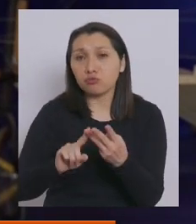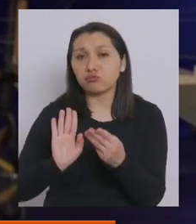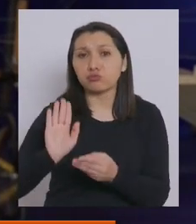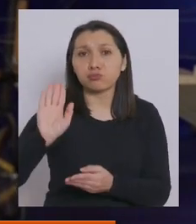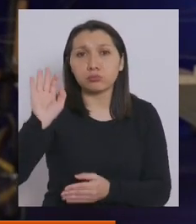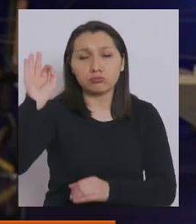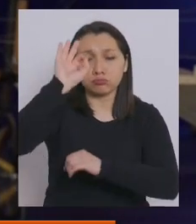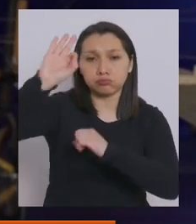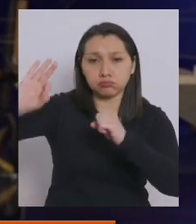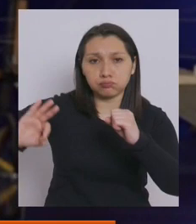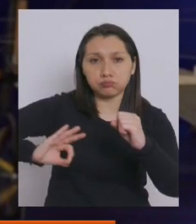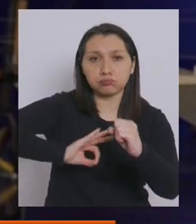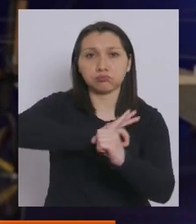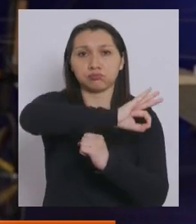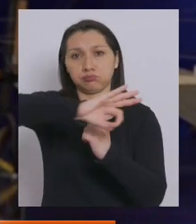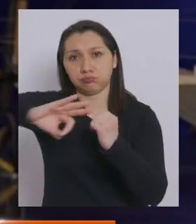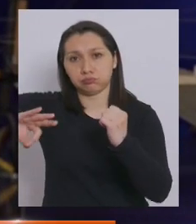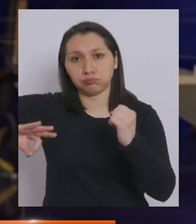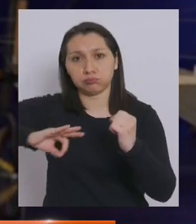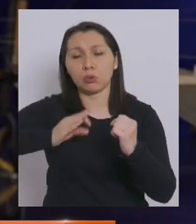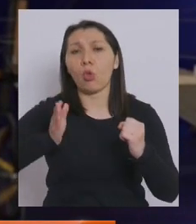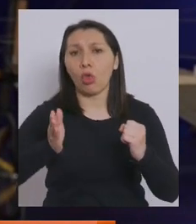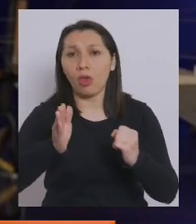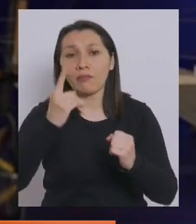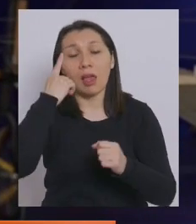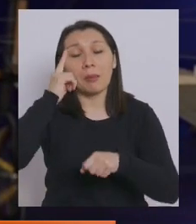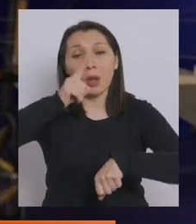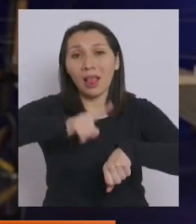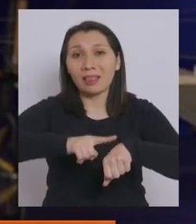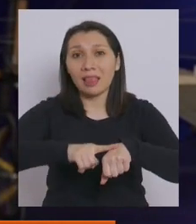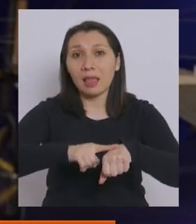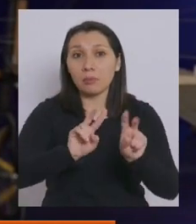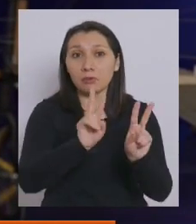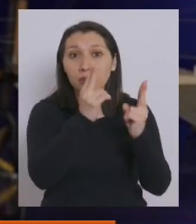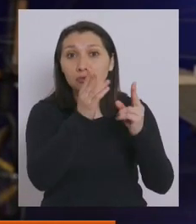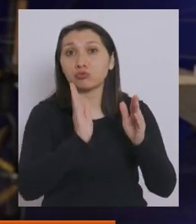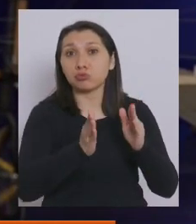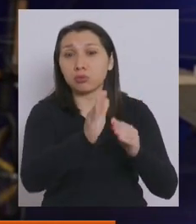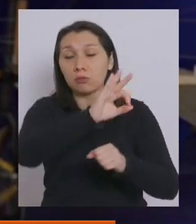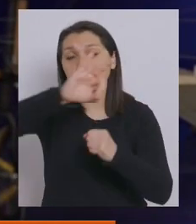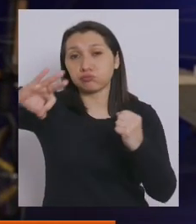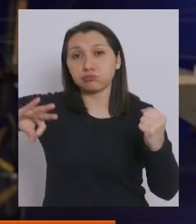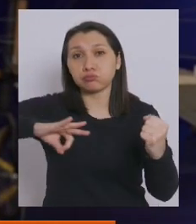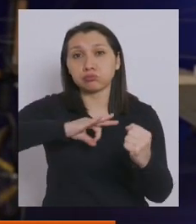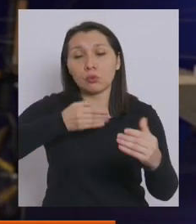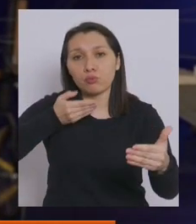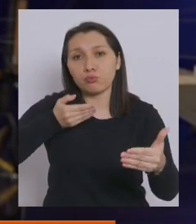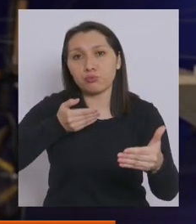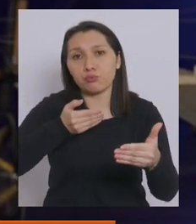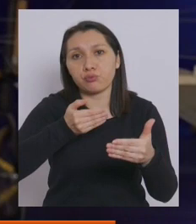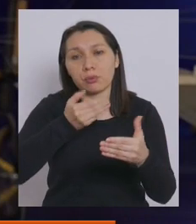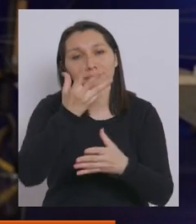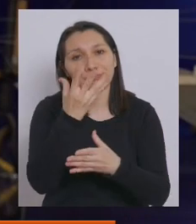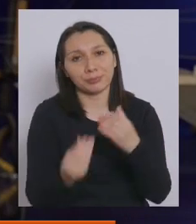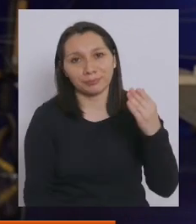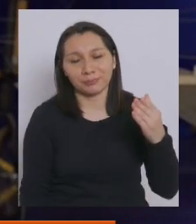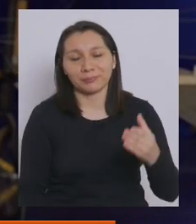orbitando en el espacio, pero su tiempo de vigencia todos sabemos que ya expiró.